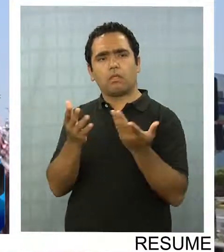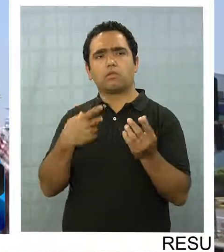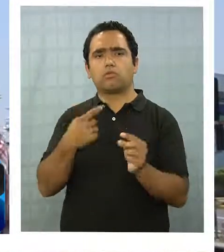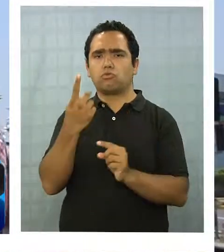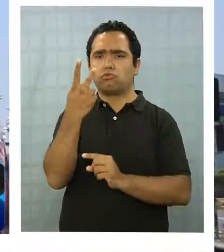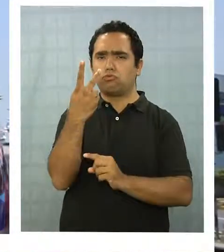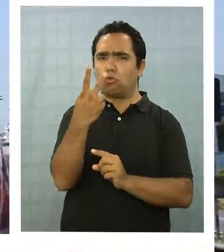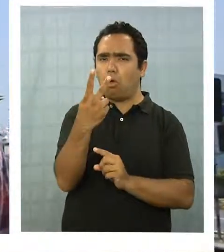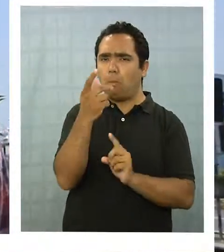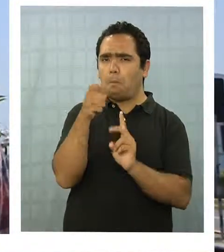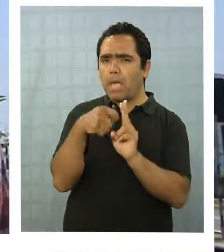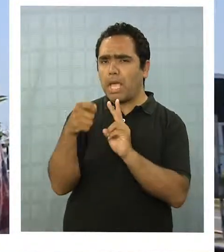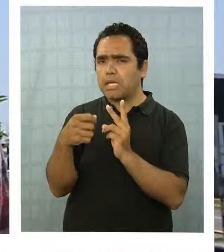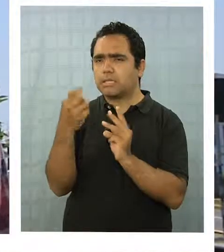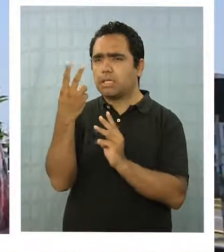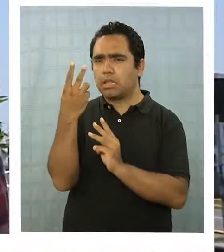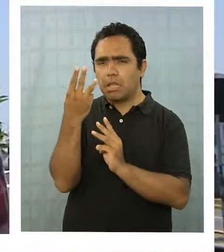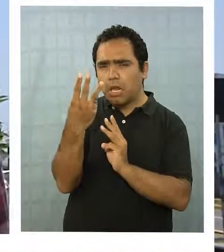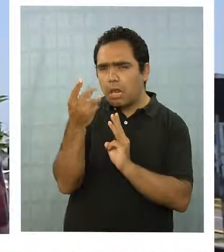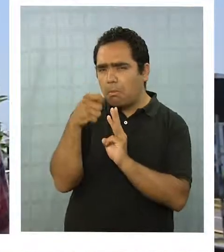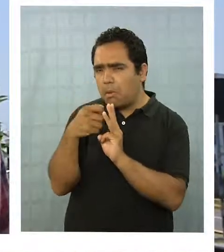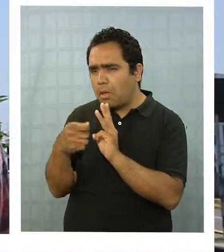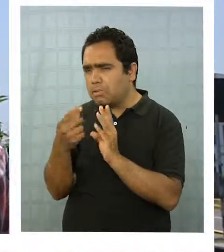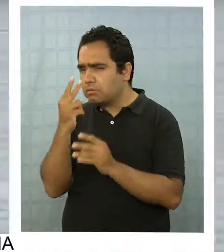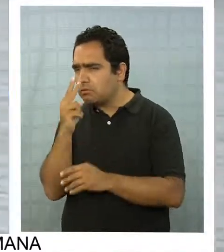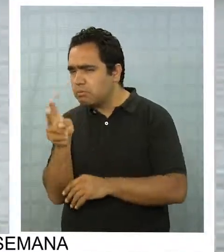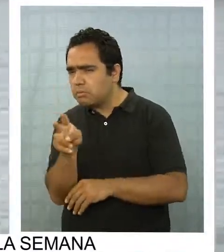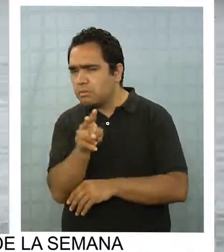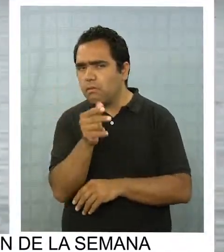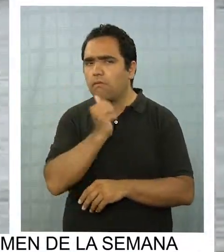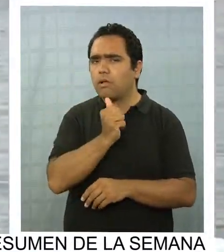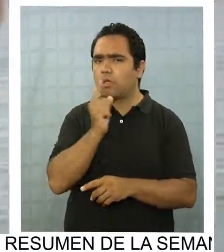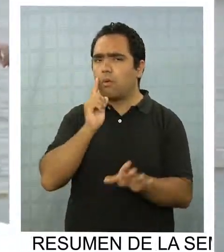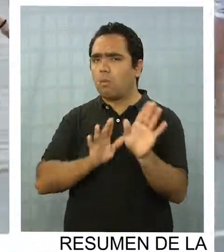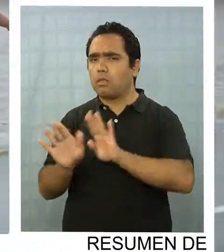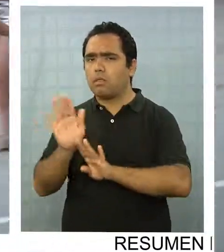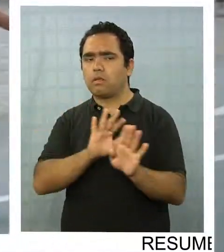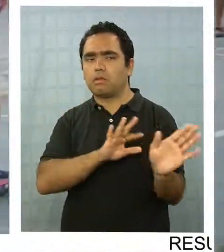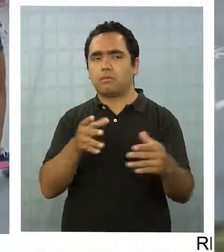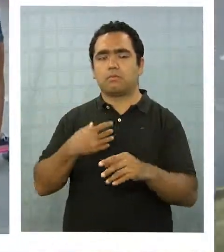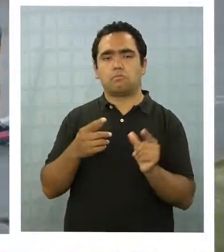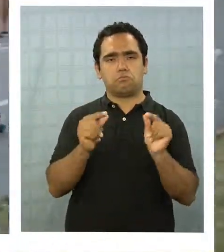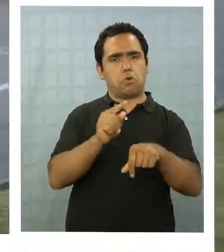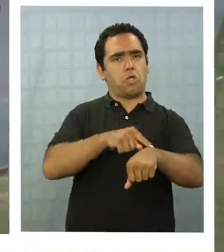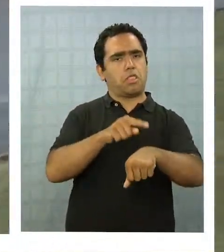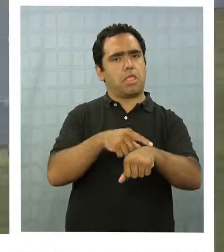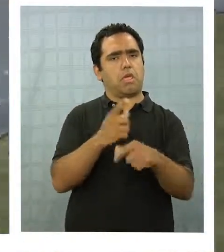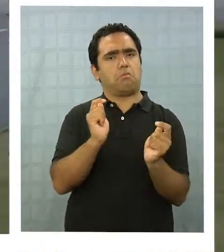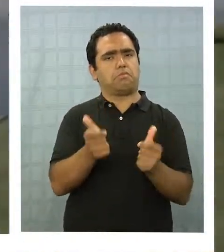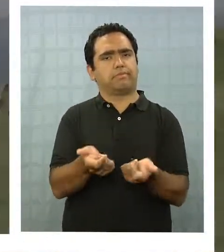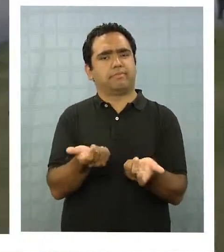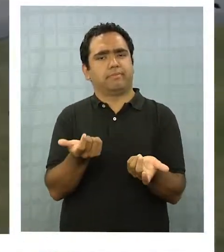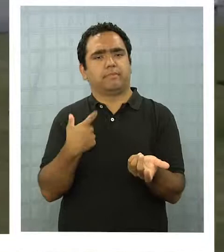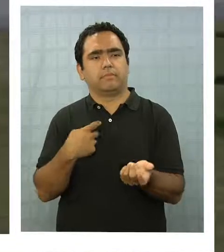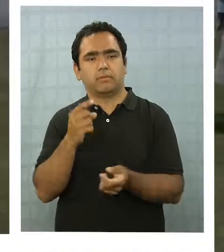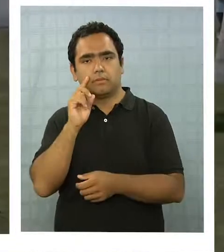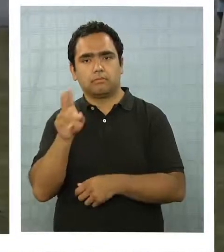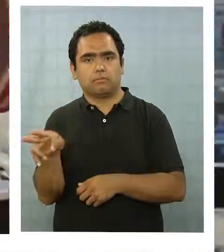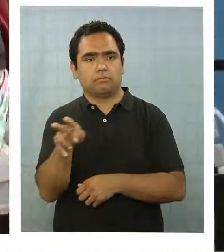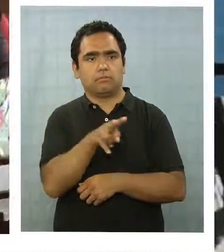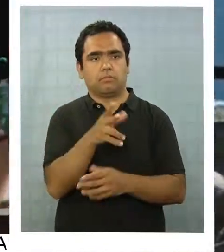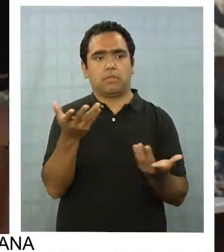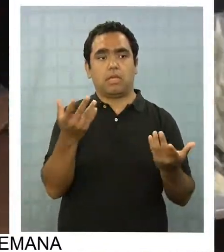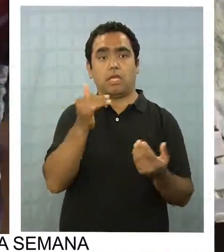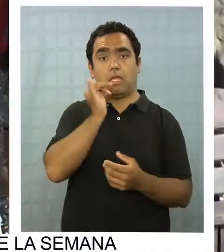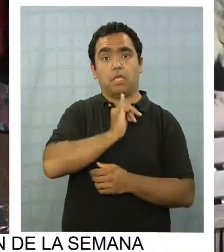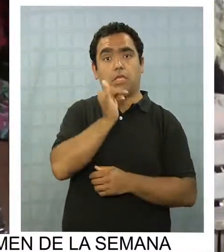meses, tres meses y no veo así. Poco tiempo en Iquique bastó para darse cuenta del potencial que tiene